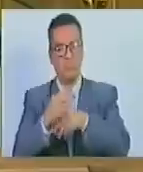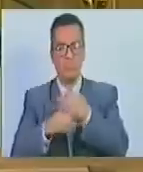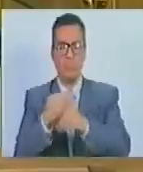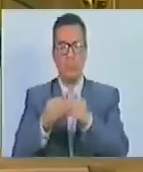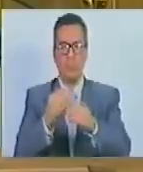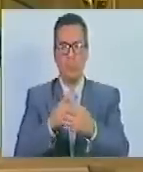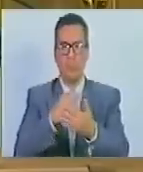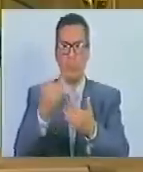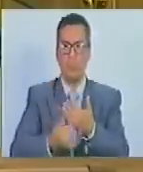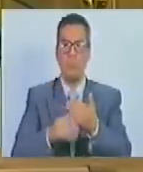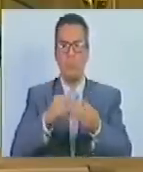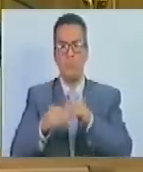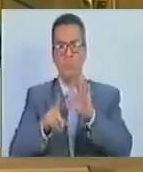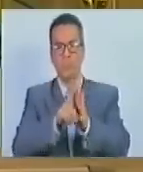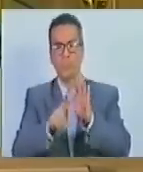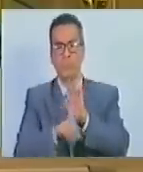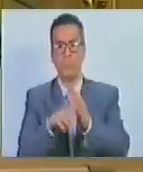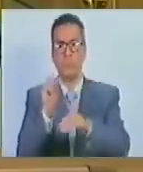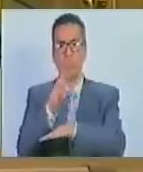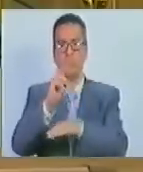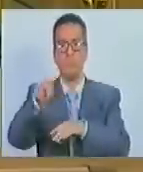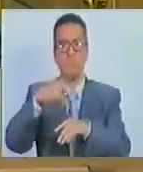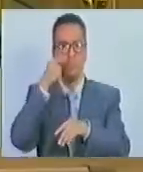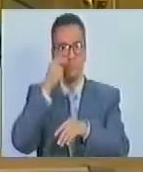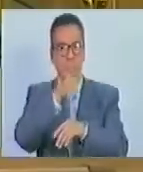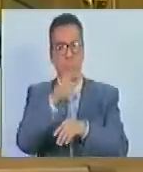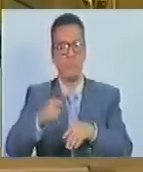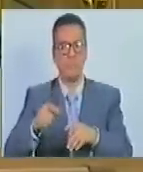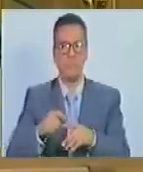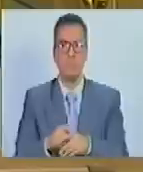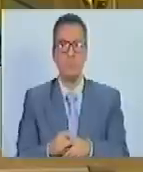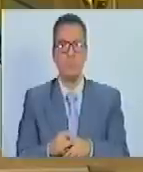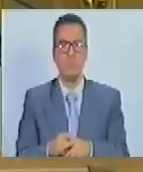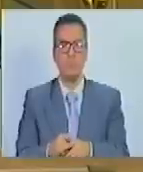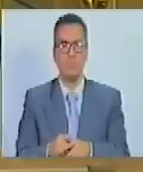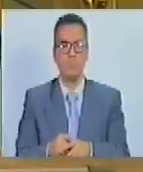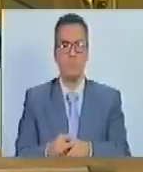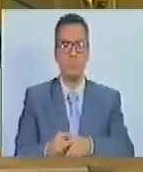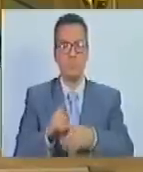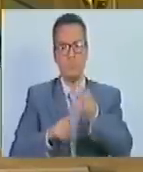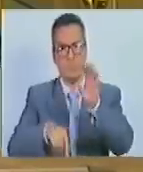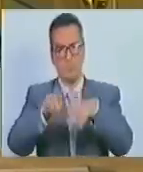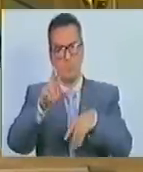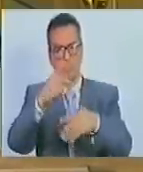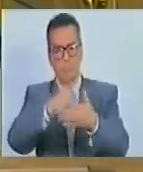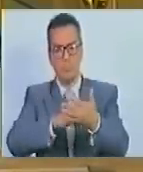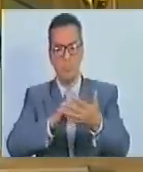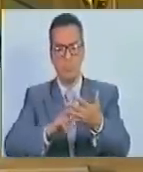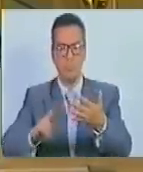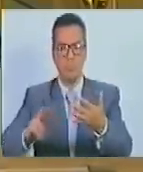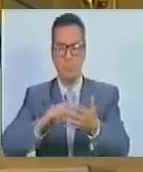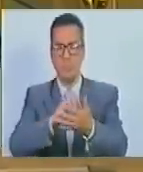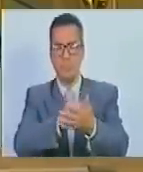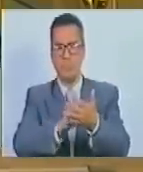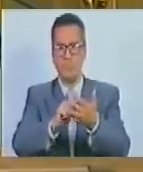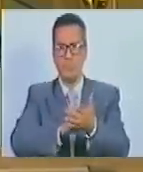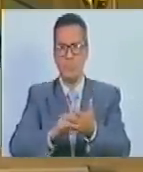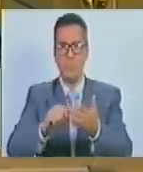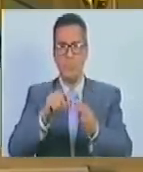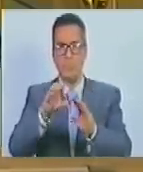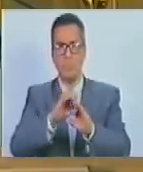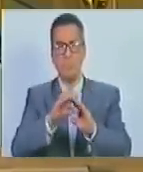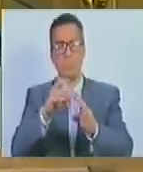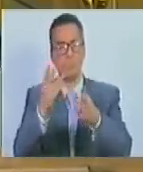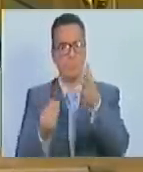previstos en esta ley ante la asamblea de ciudadanas y ciudadanos trece elaborar los estatutos del consejo